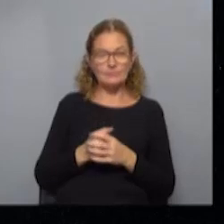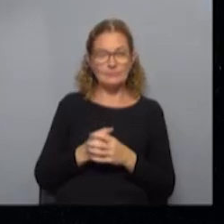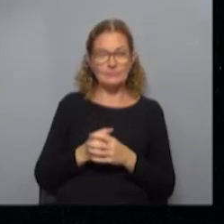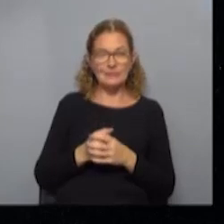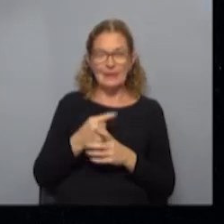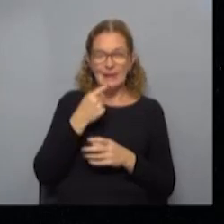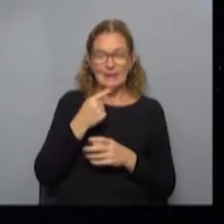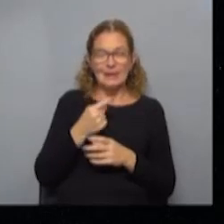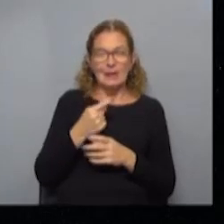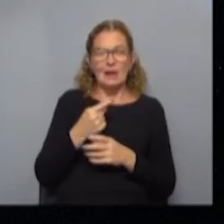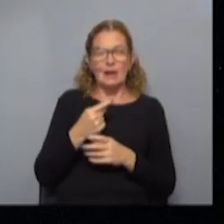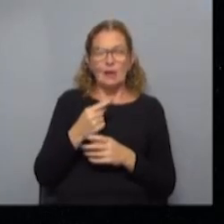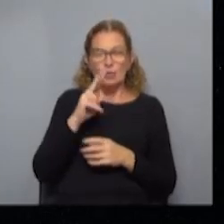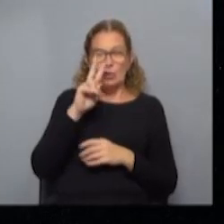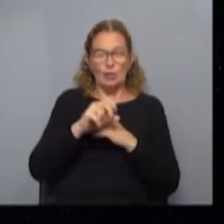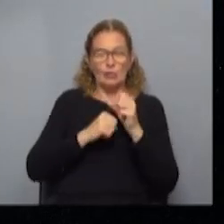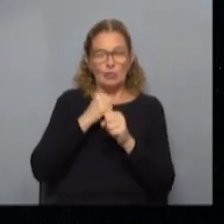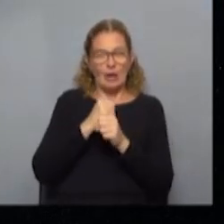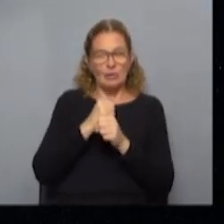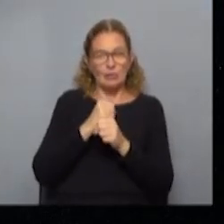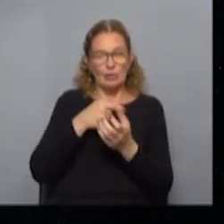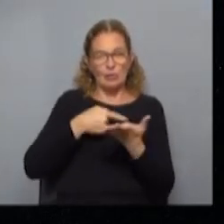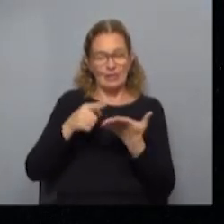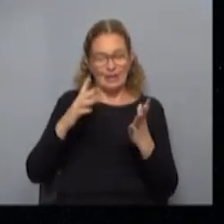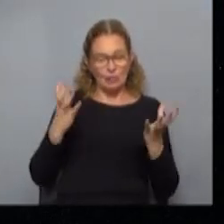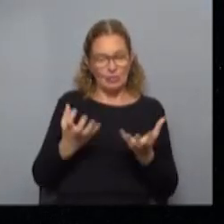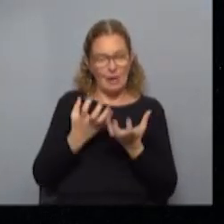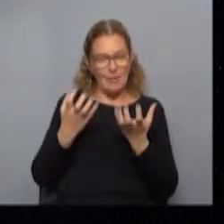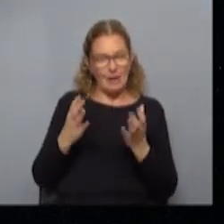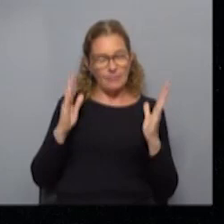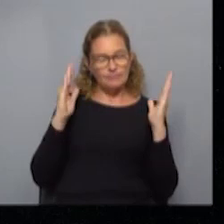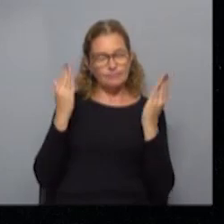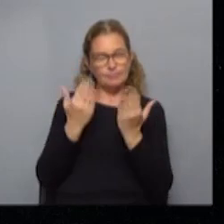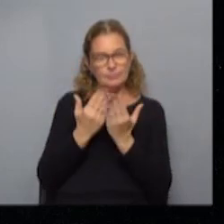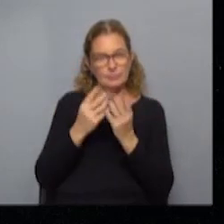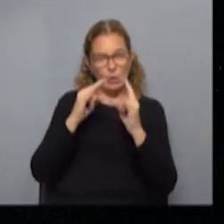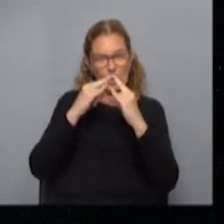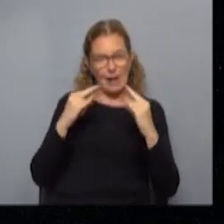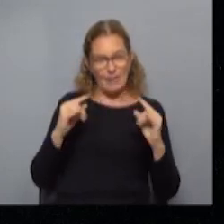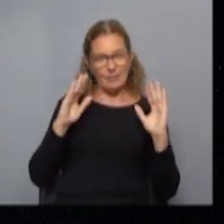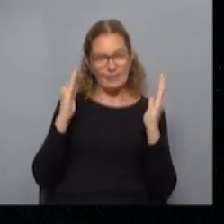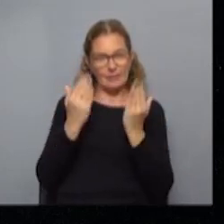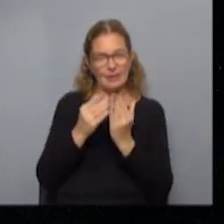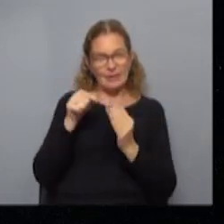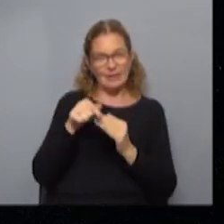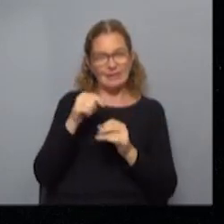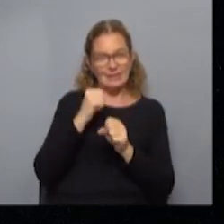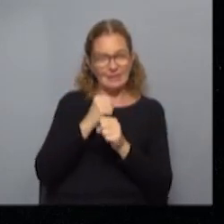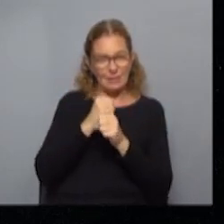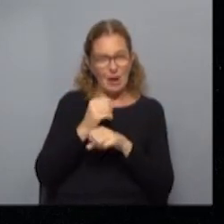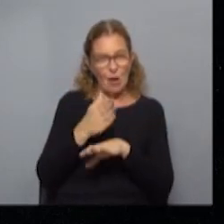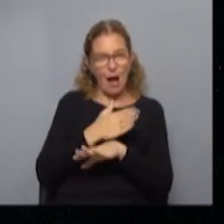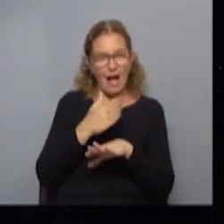mencionabas que fueron dos años de los centros termales cerrados, de un camping también cerrado, ¿cómo fue este trabajo